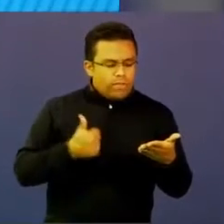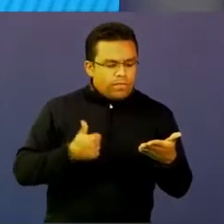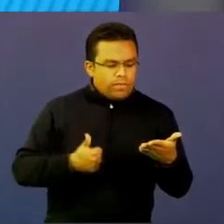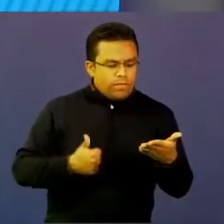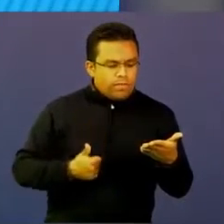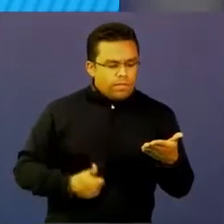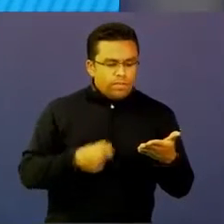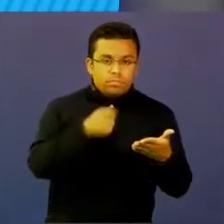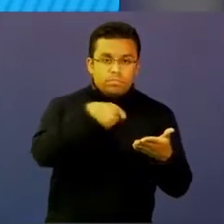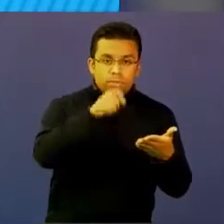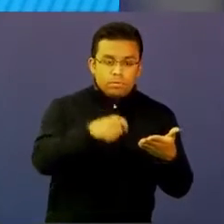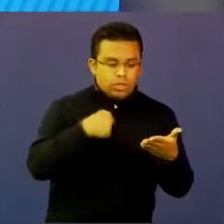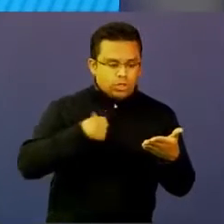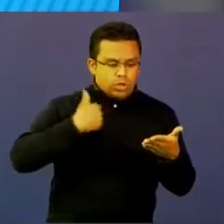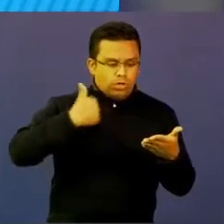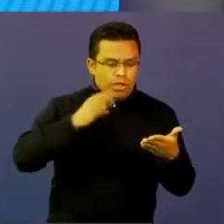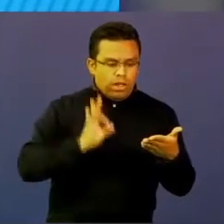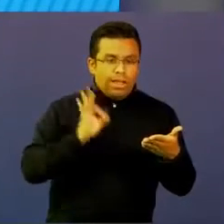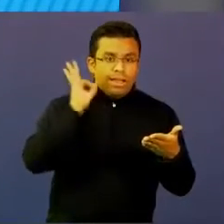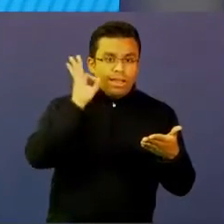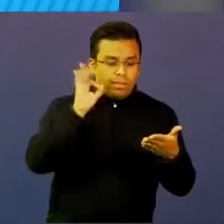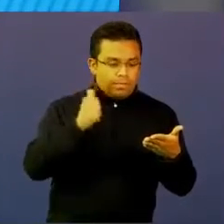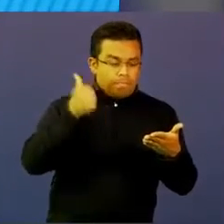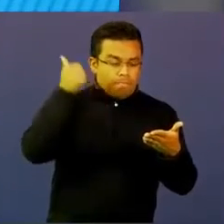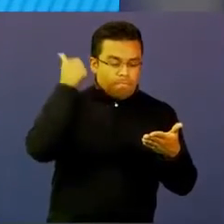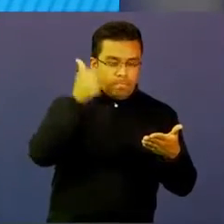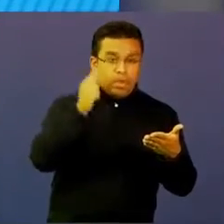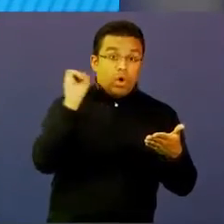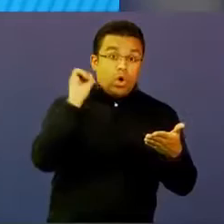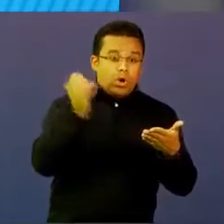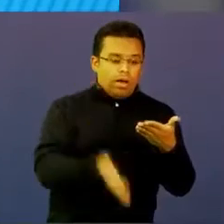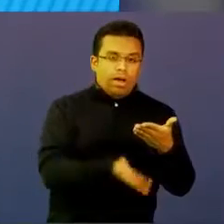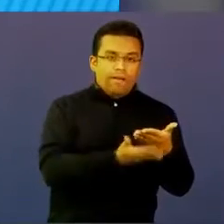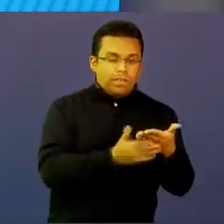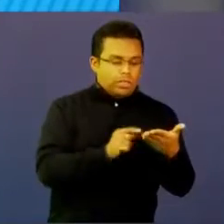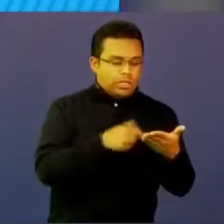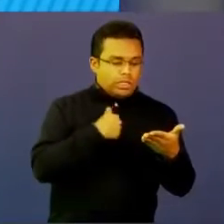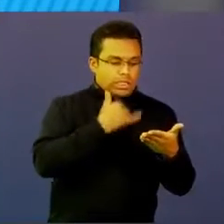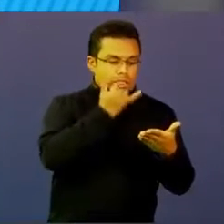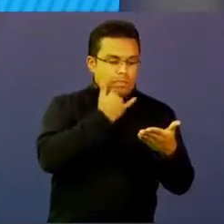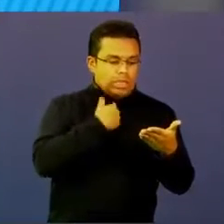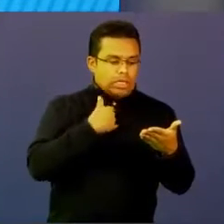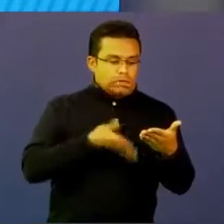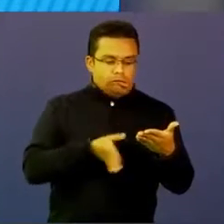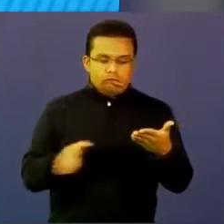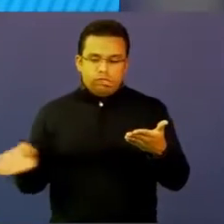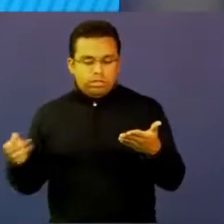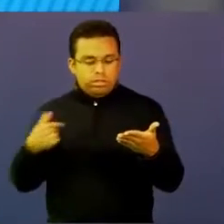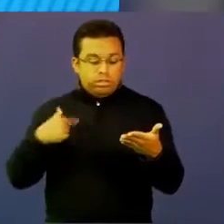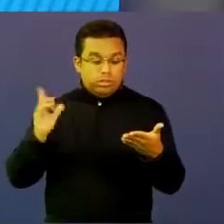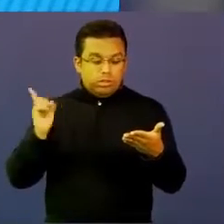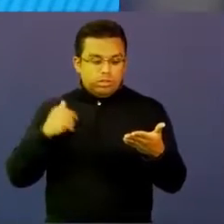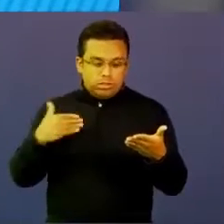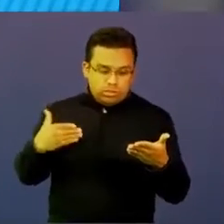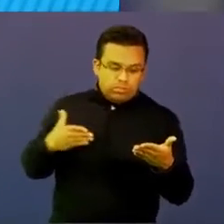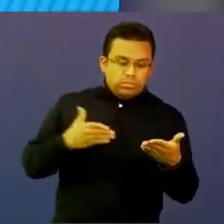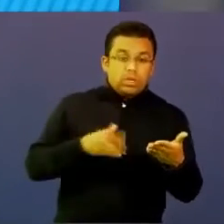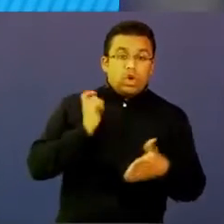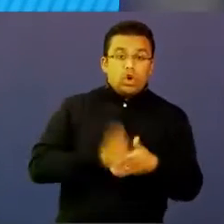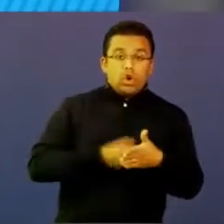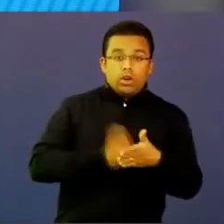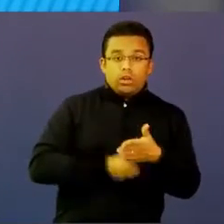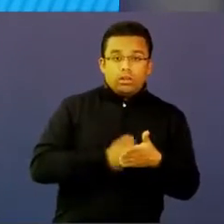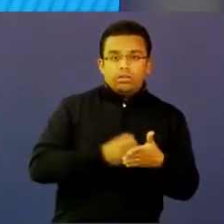efectivos y exitosos o nos da alertas tempranas para poder tomar direcciones